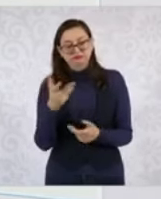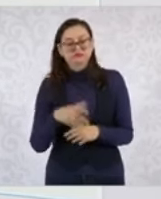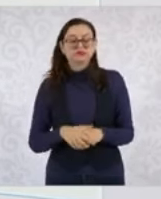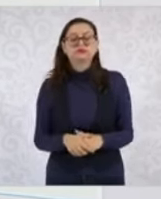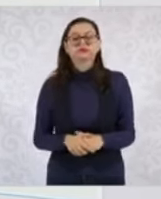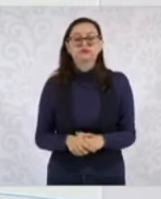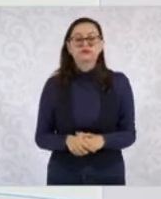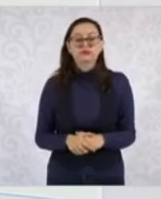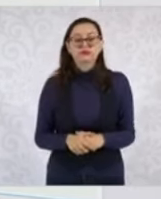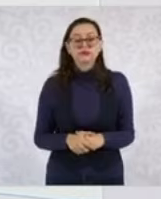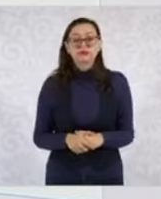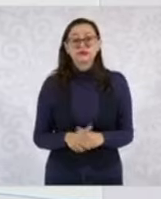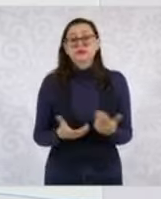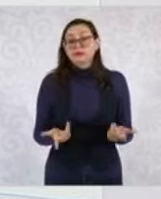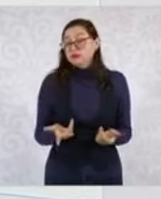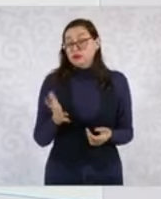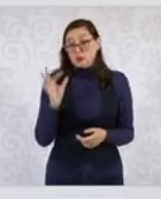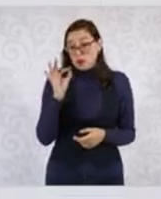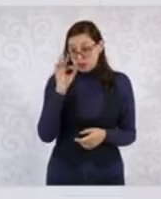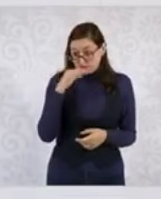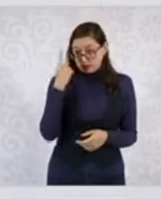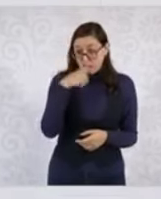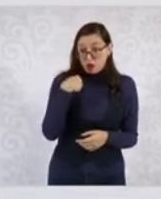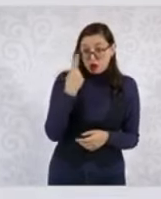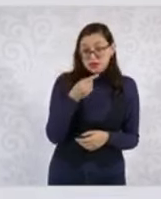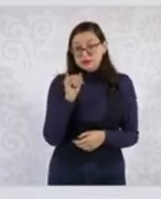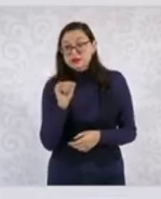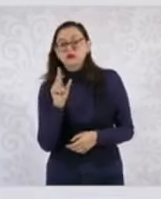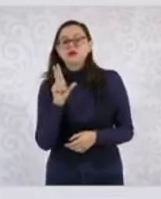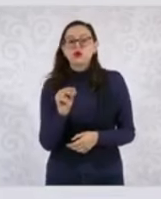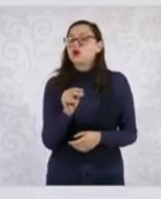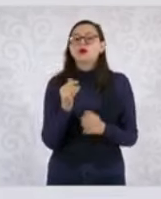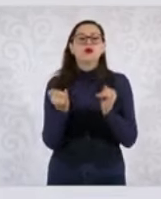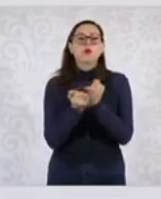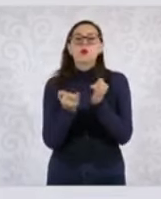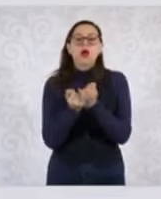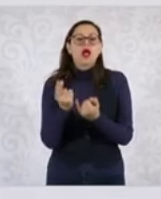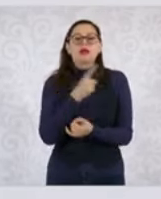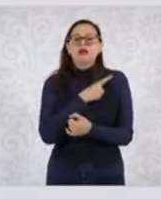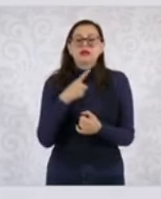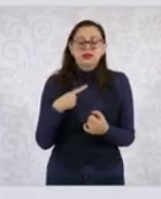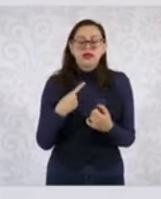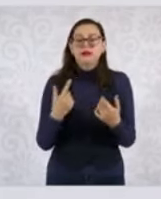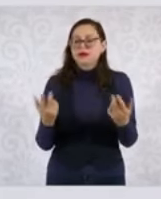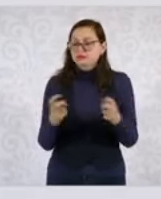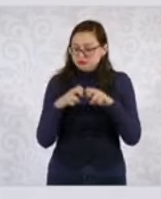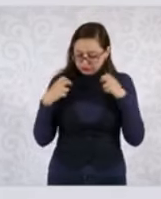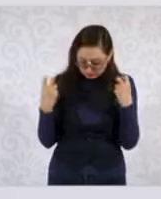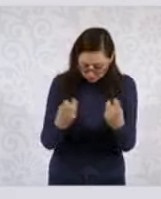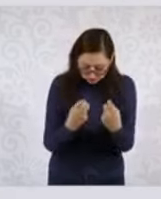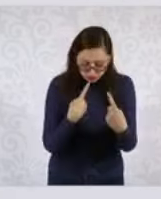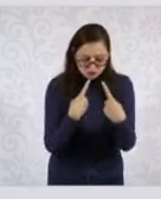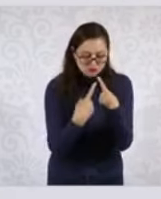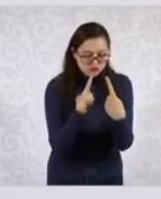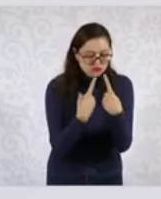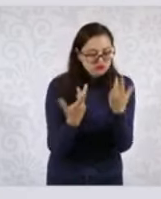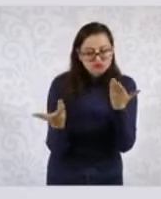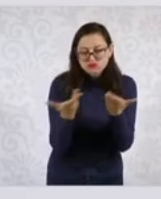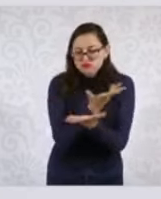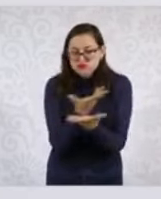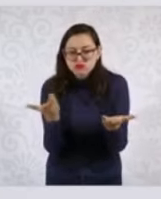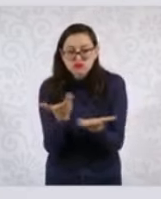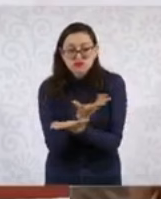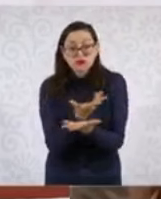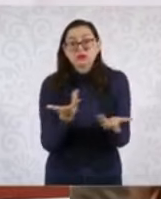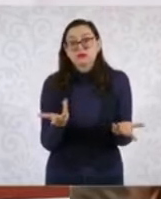Y el tema de las 40 horas igual, que nos sentemos en una mesa para que esta, que es